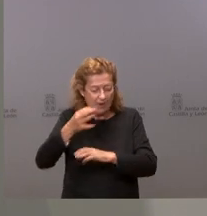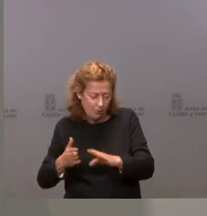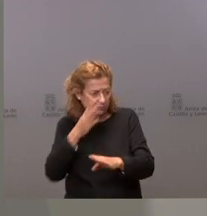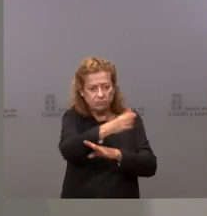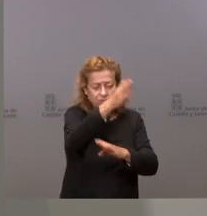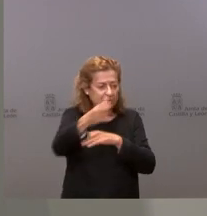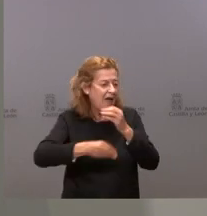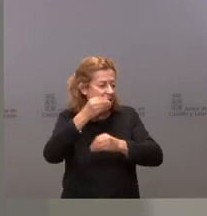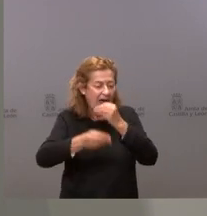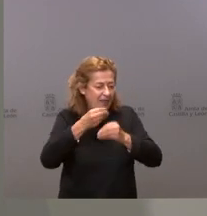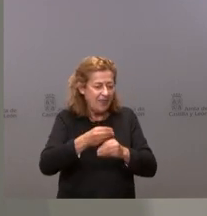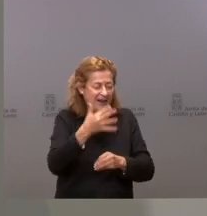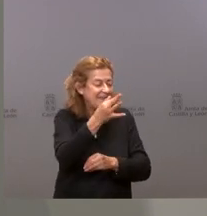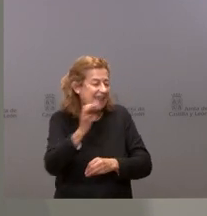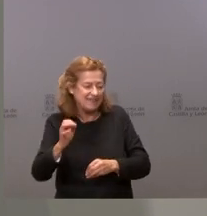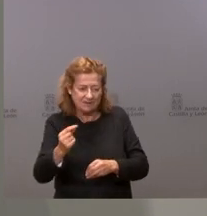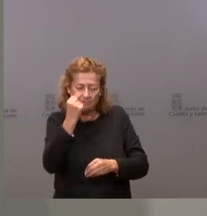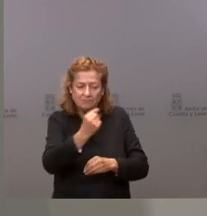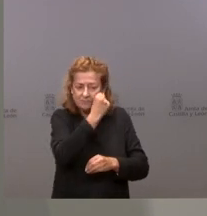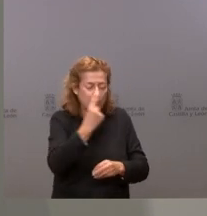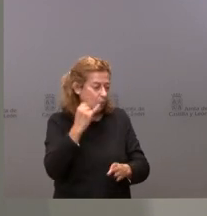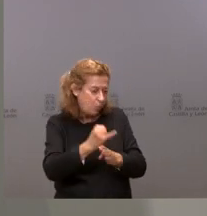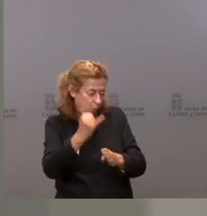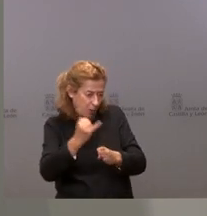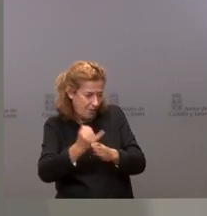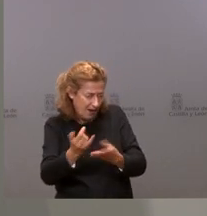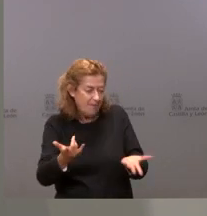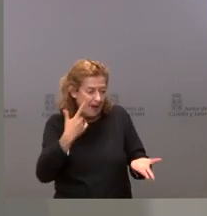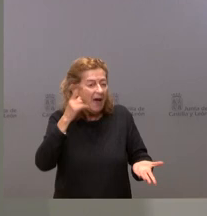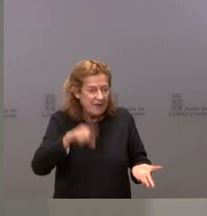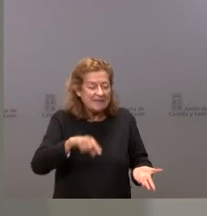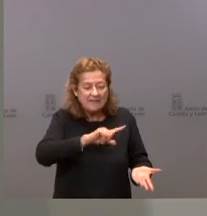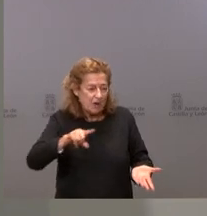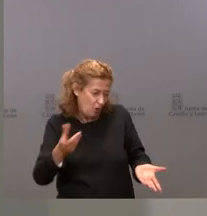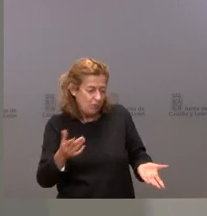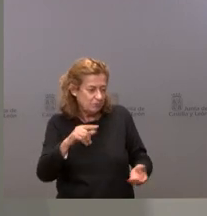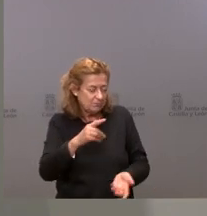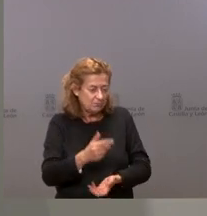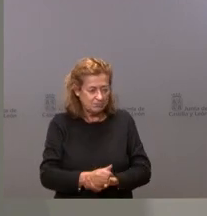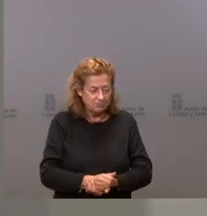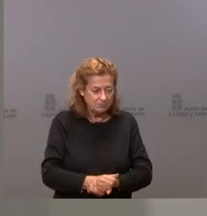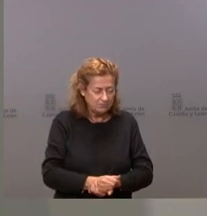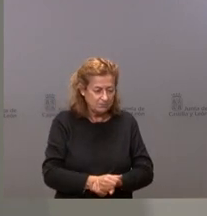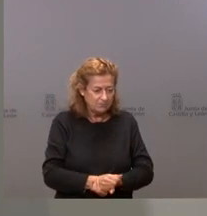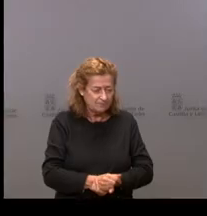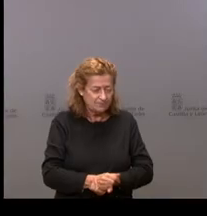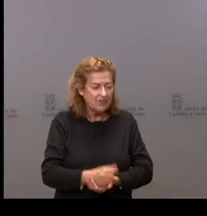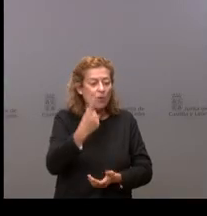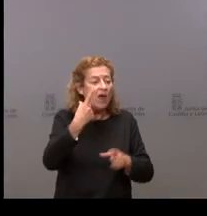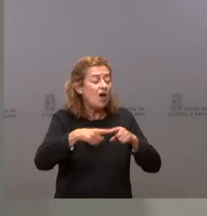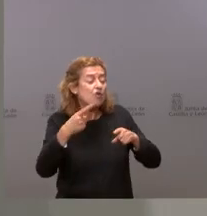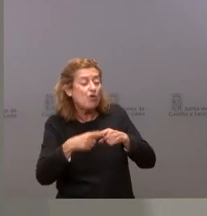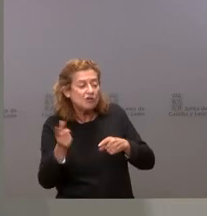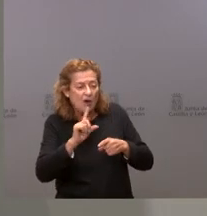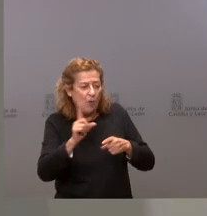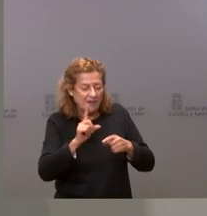los correspondientes test diagnósticos que determinen, lógicamente, su situación desde el punto de vista sanitario. Una cosa no es